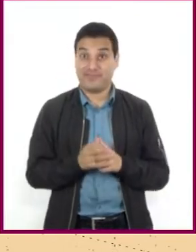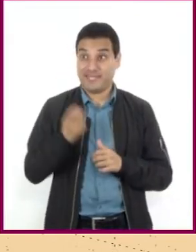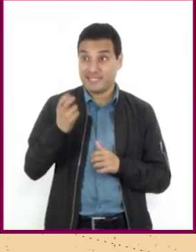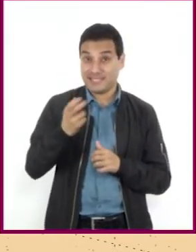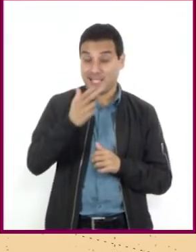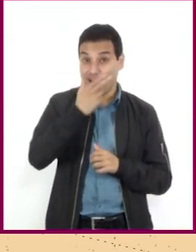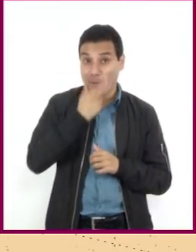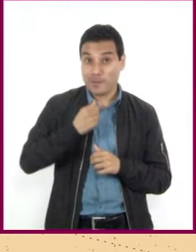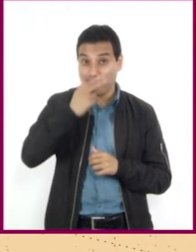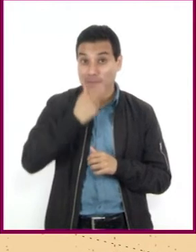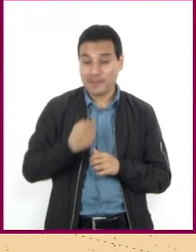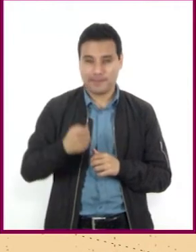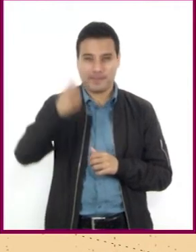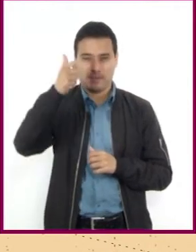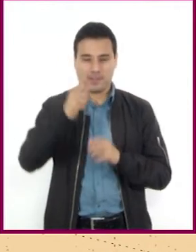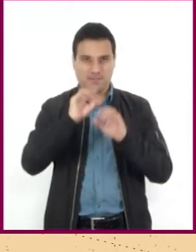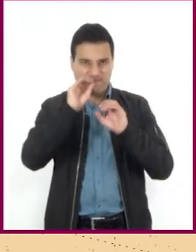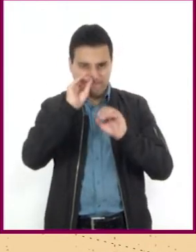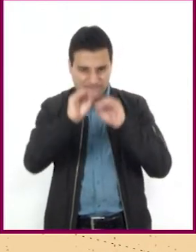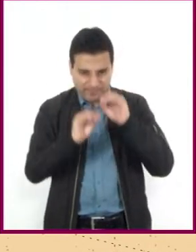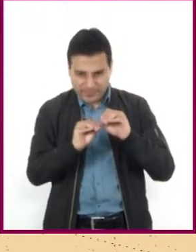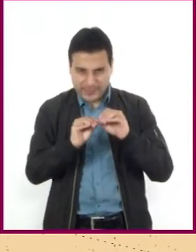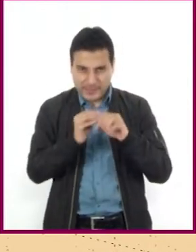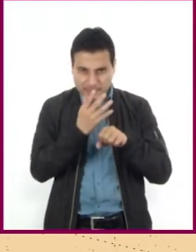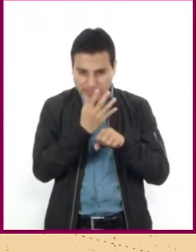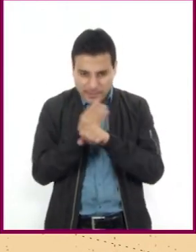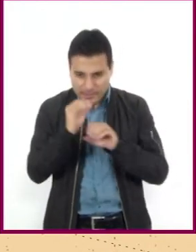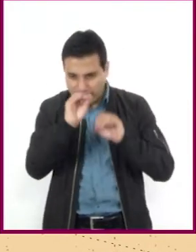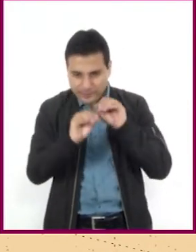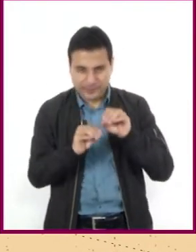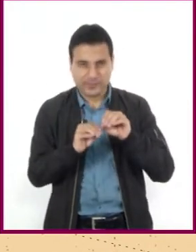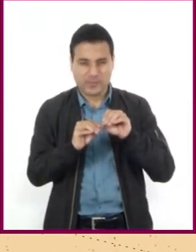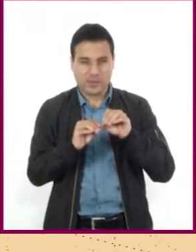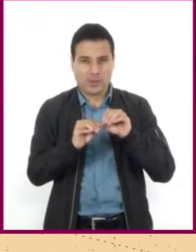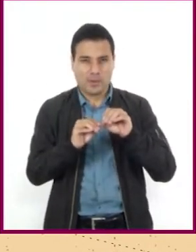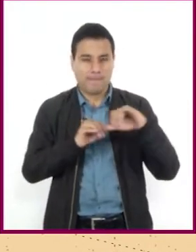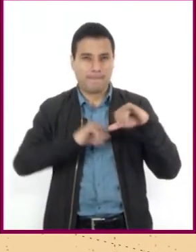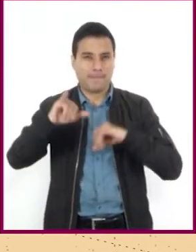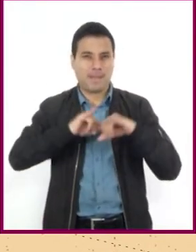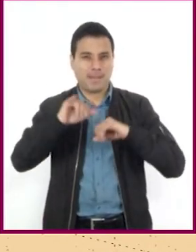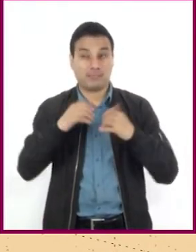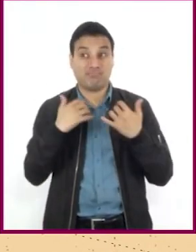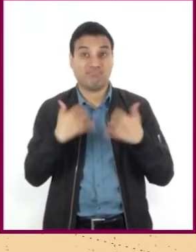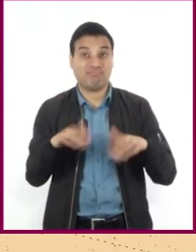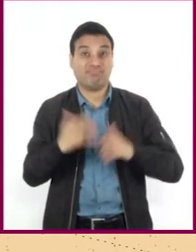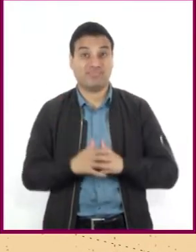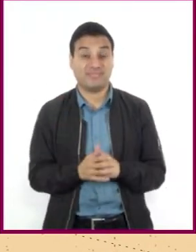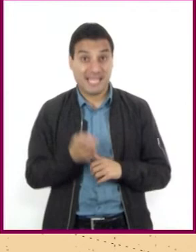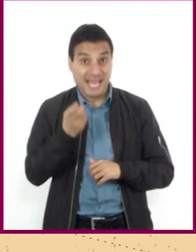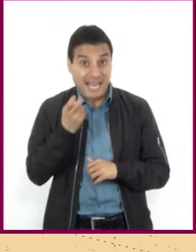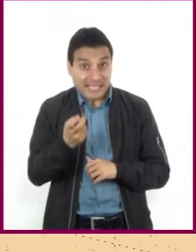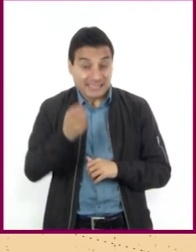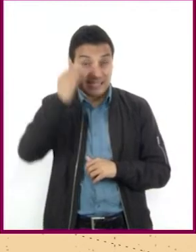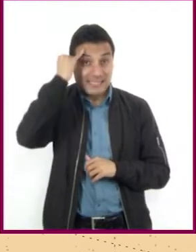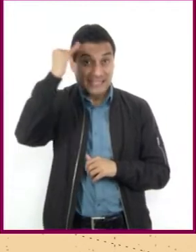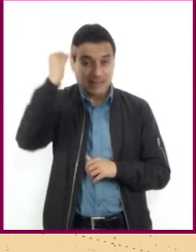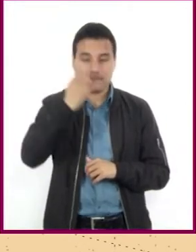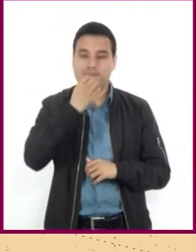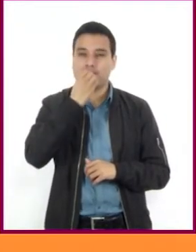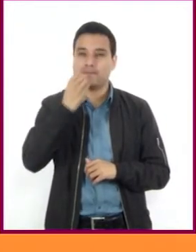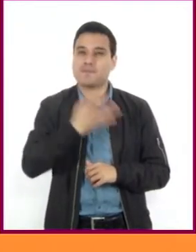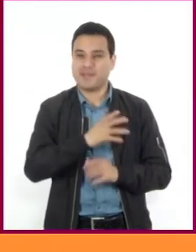la primera persona en comenzar a trabajar con las proporciones del mundo real. Sin duda, fue una gran aportación a la